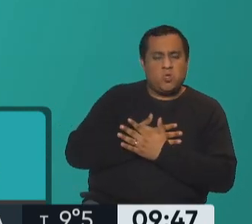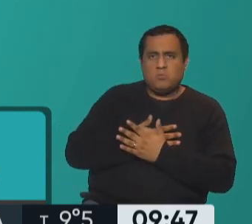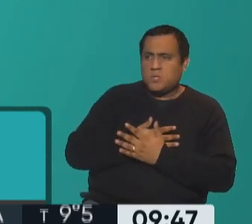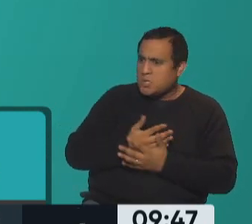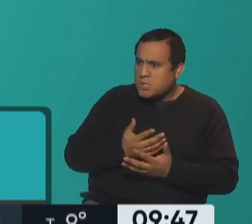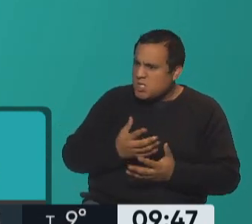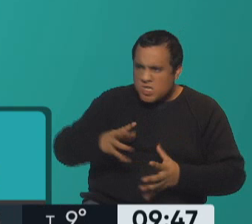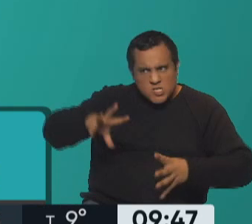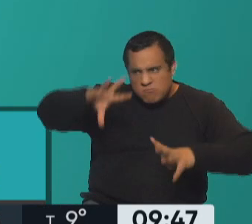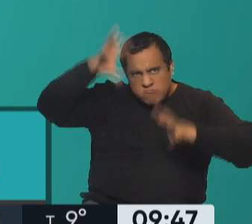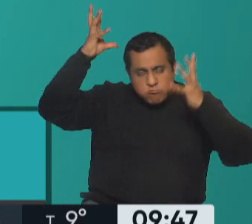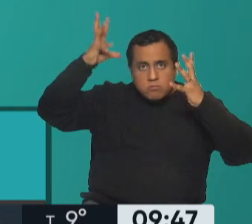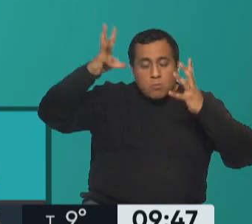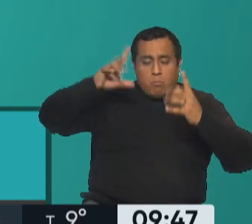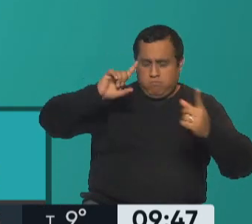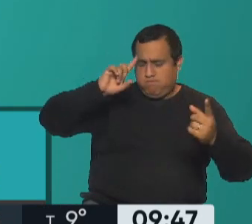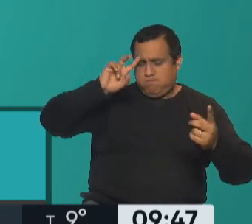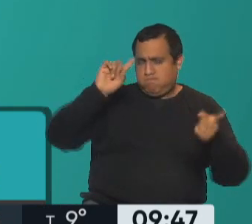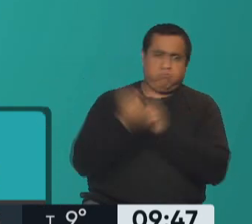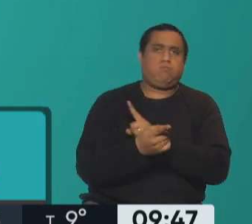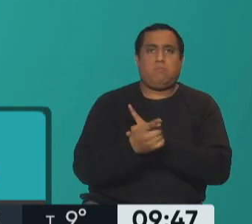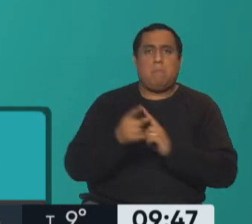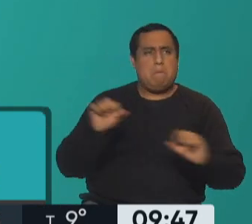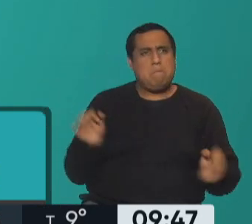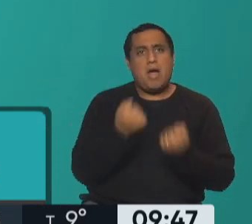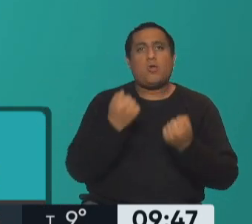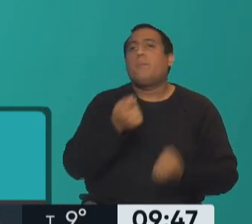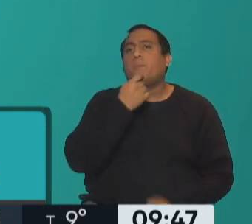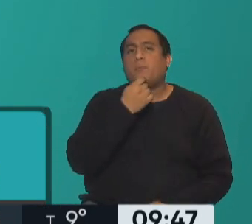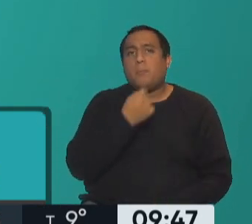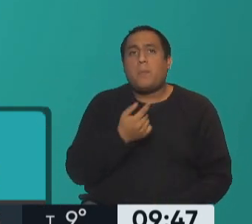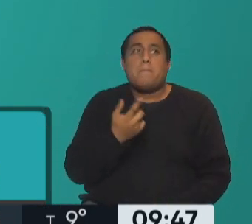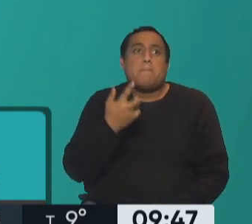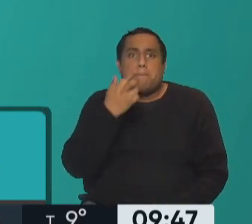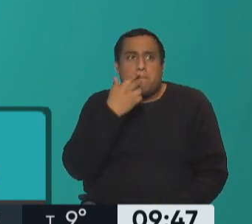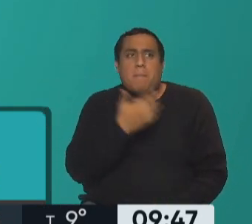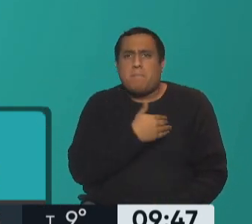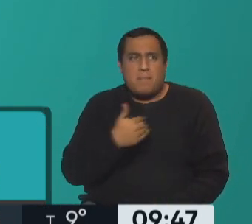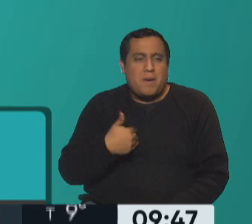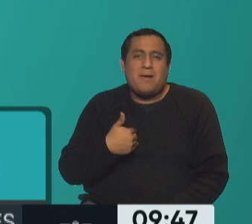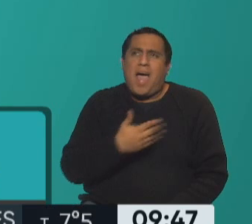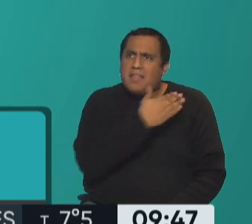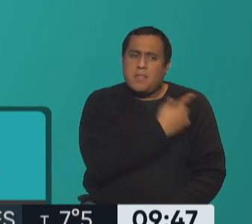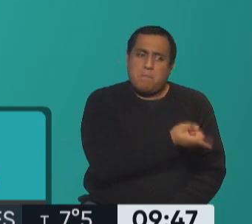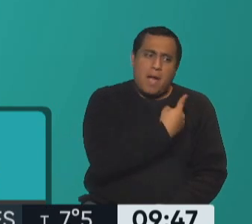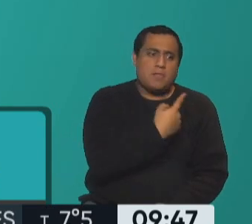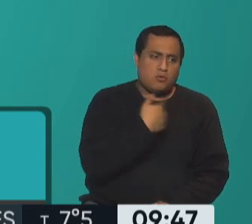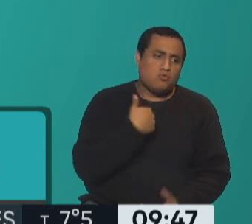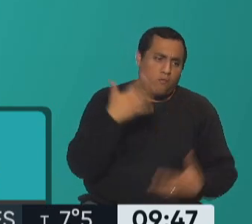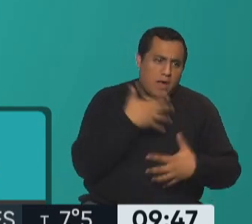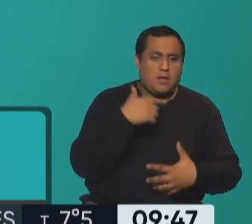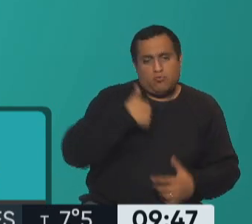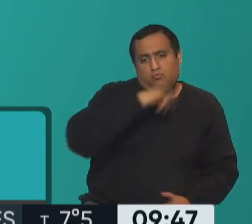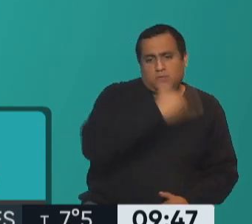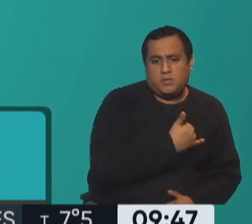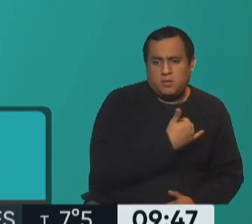no pueden creer esto que les está pasando. ¿Cómo? Pero si cuando papá me decía que me vaya a bañar yo me iba a bañar. ¿Cómo esta hija no se va a bañar? Bueno, tenemos que